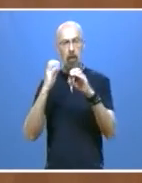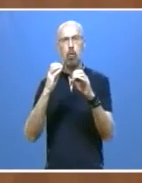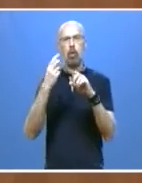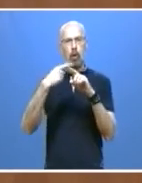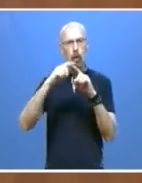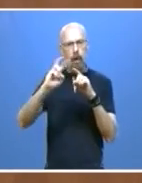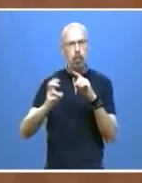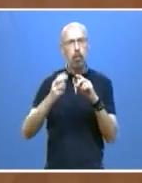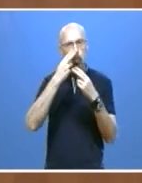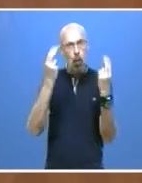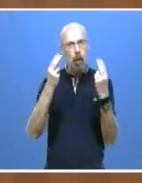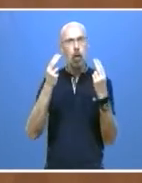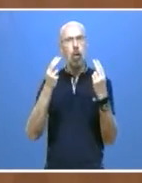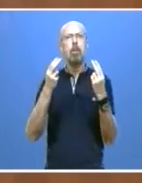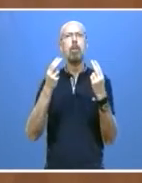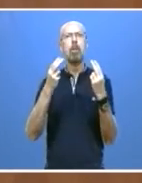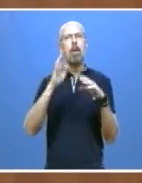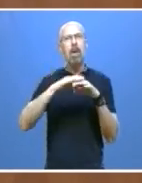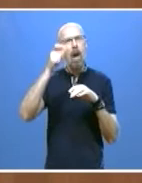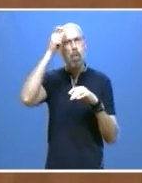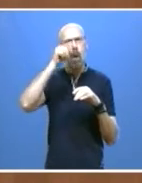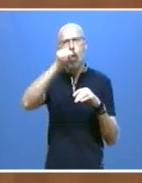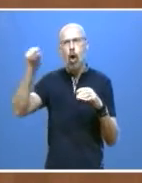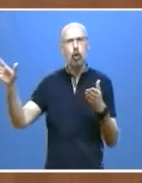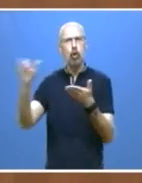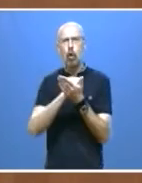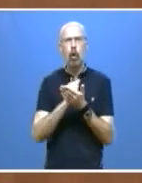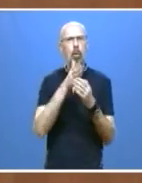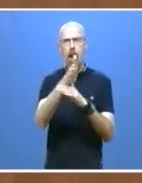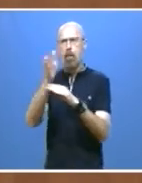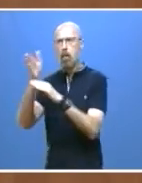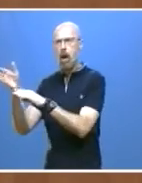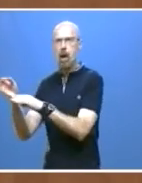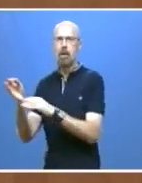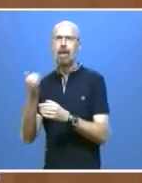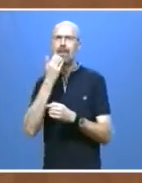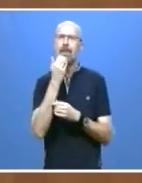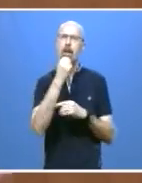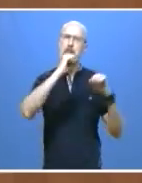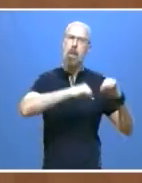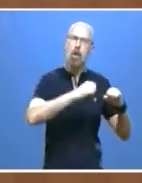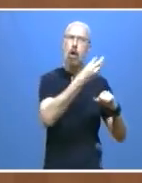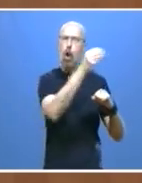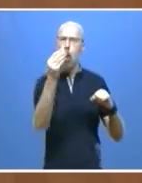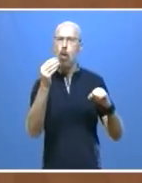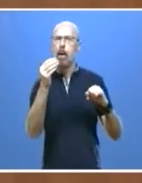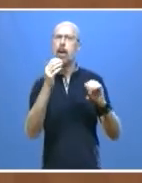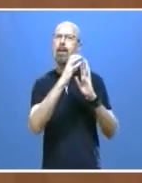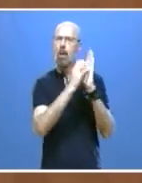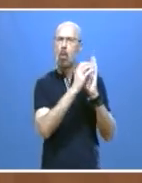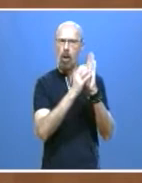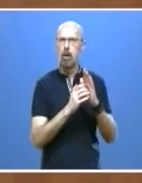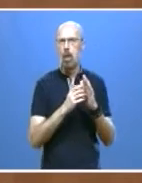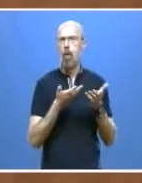bonificándolo casi en su totalidad para nuestros mayores y los jóvenes. El sector ha sufrido con la crisis